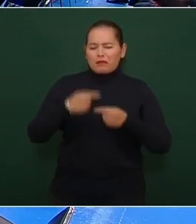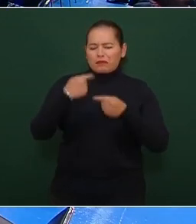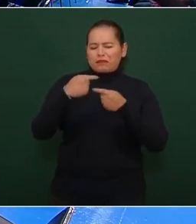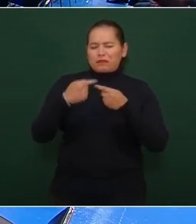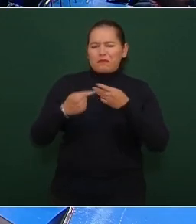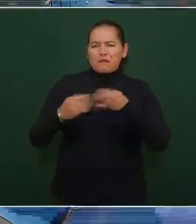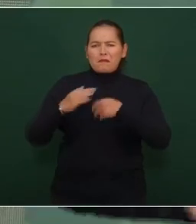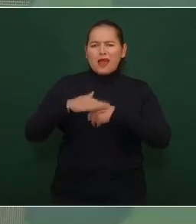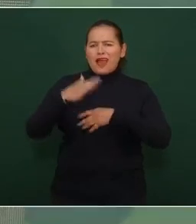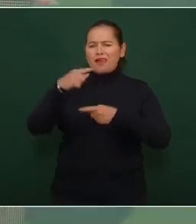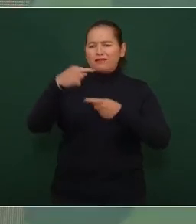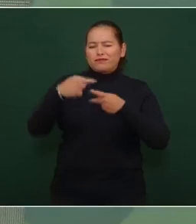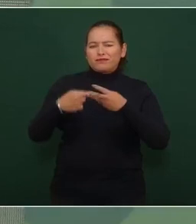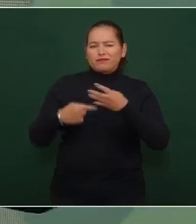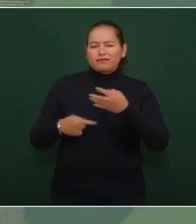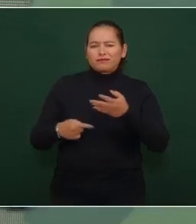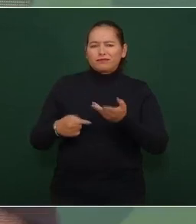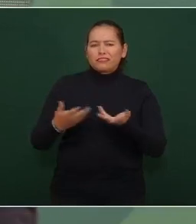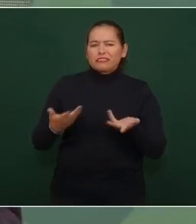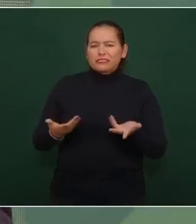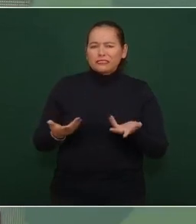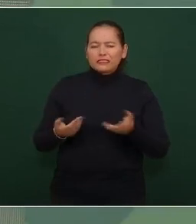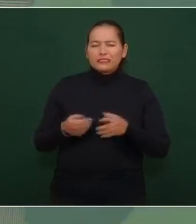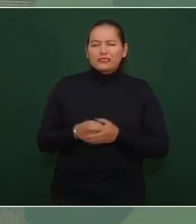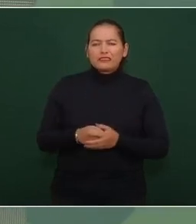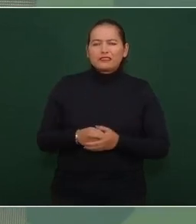y se me viene igual